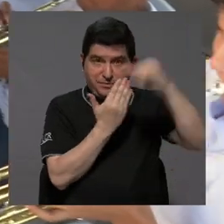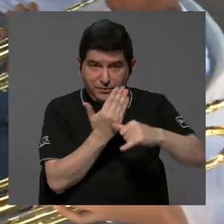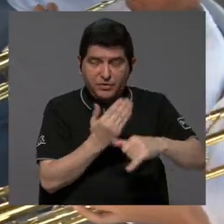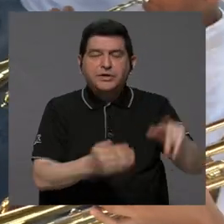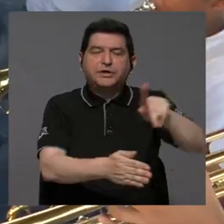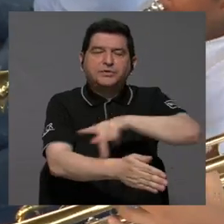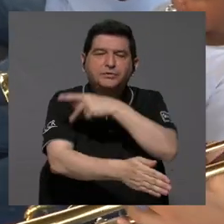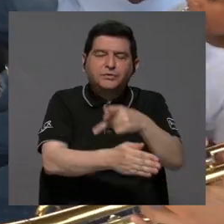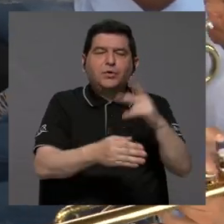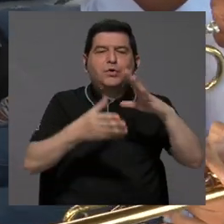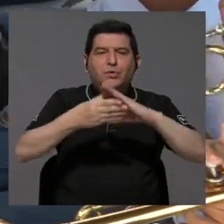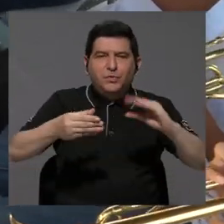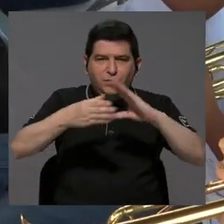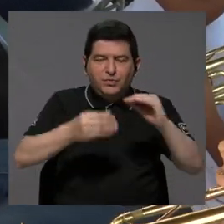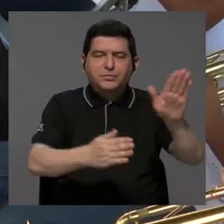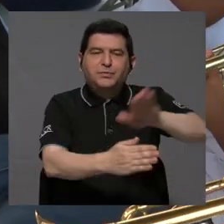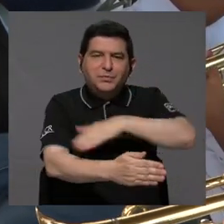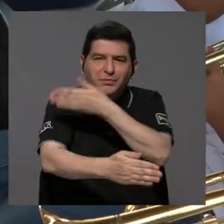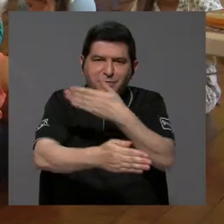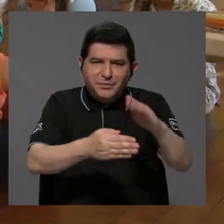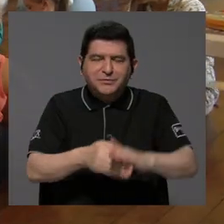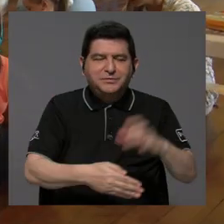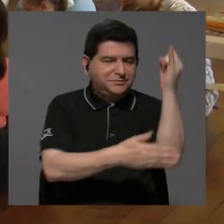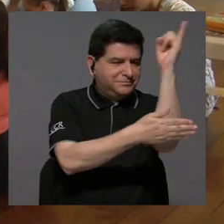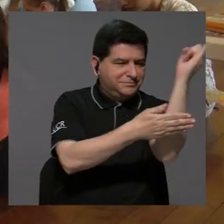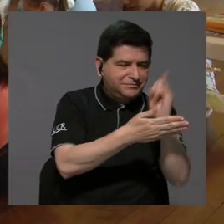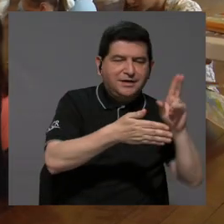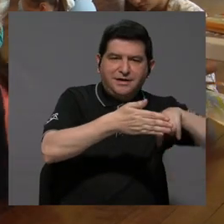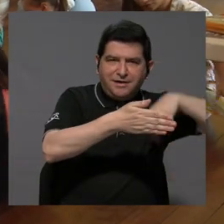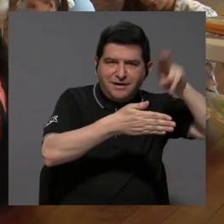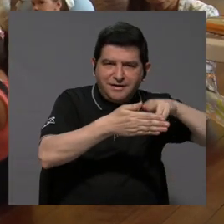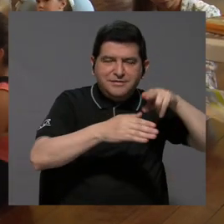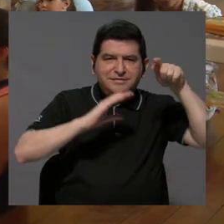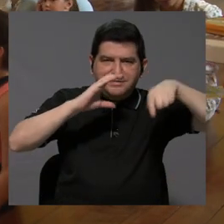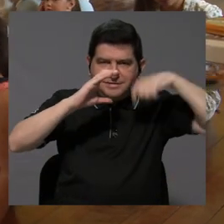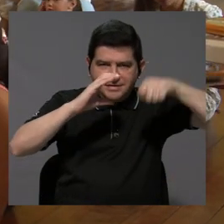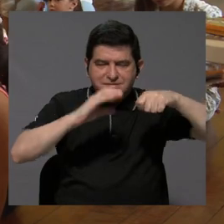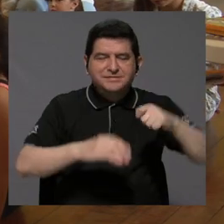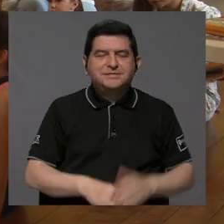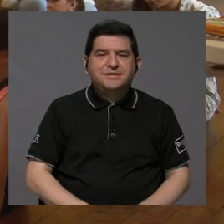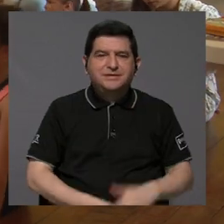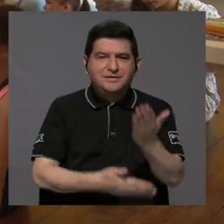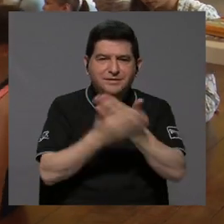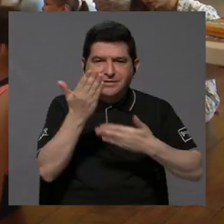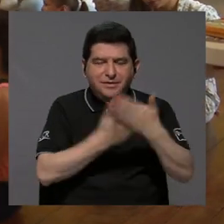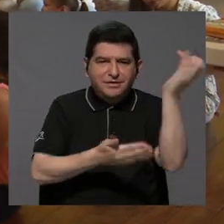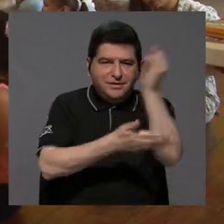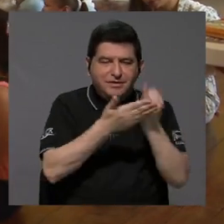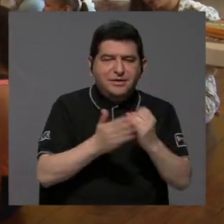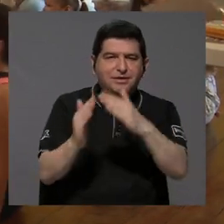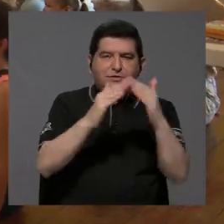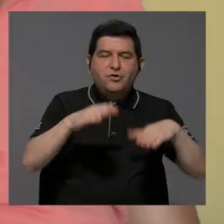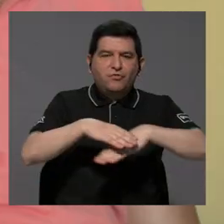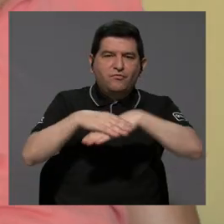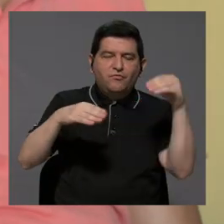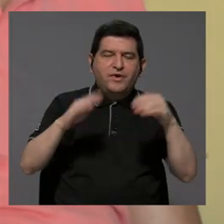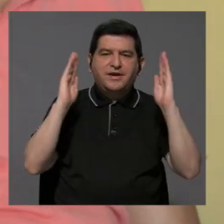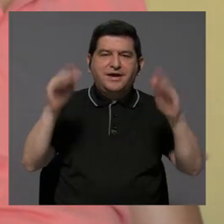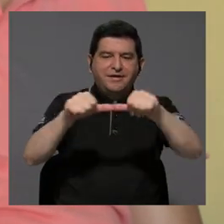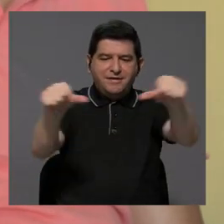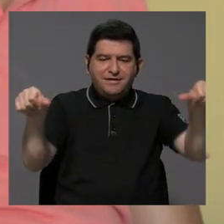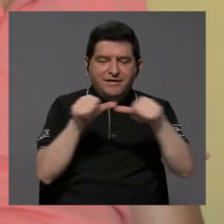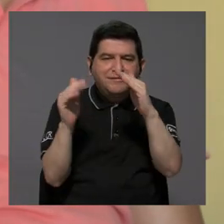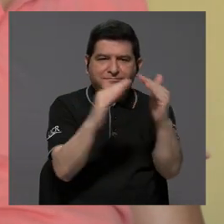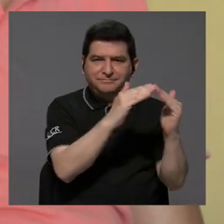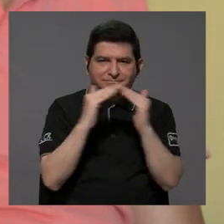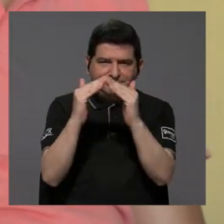proyecto que lleva poesía, cuento, música, arte pictórico, cine, artesanía, a las comunidades fuera del gran